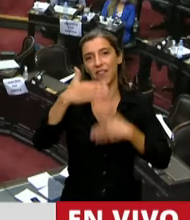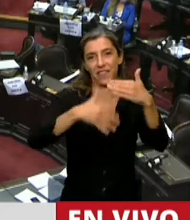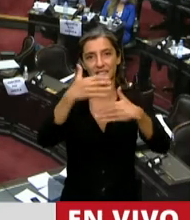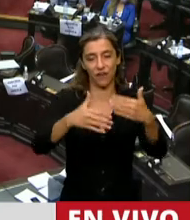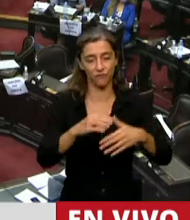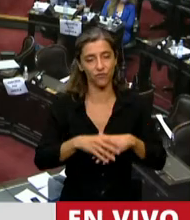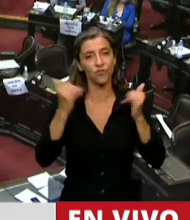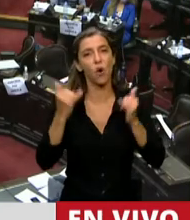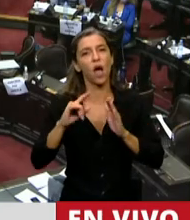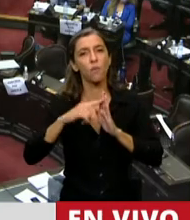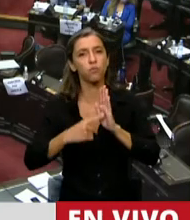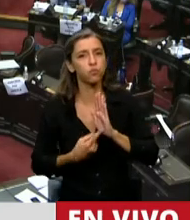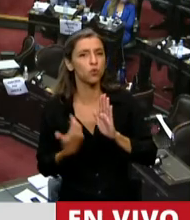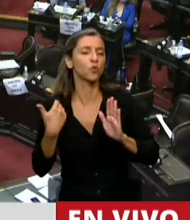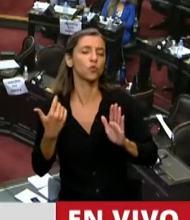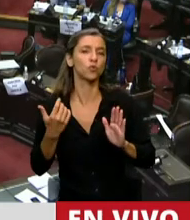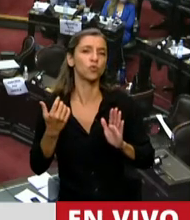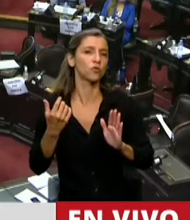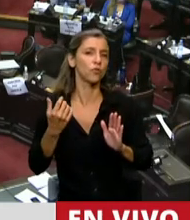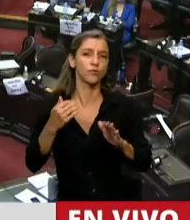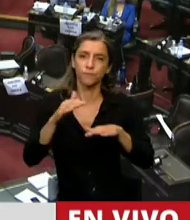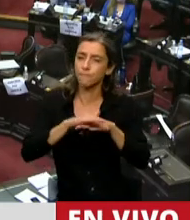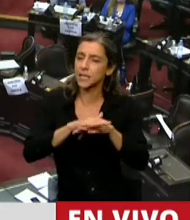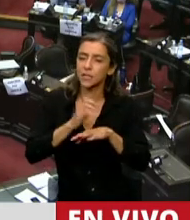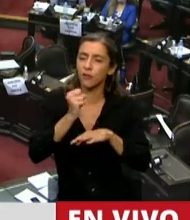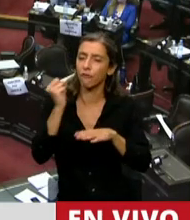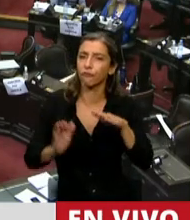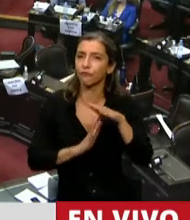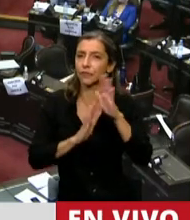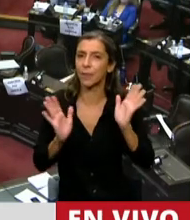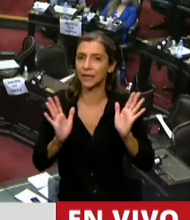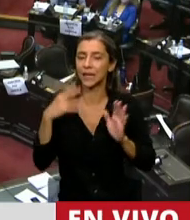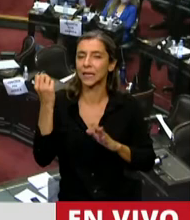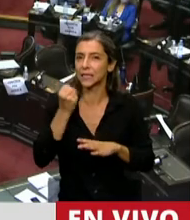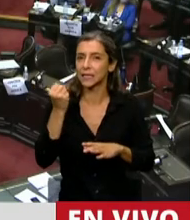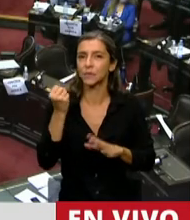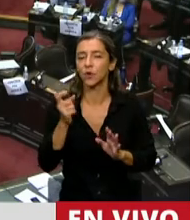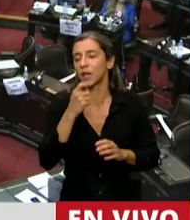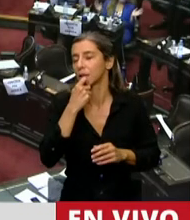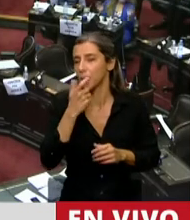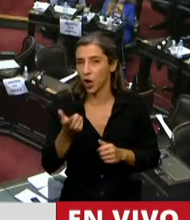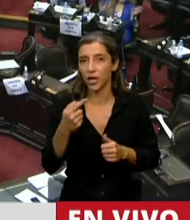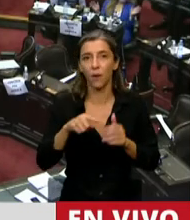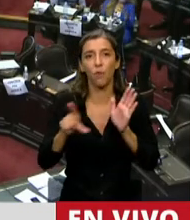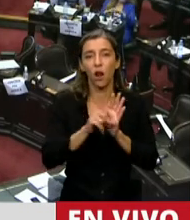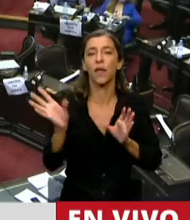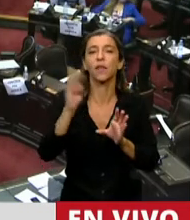ejes transversales en la ley que son muy importantes destacar. La cuestión de género, por ejemplo,